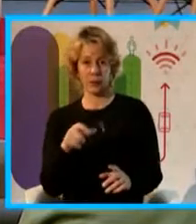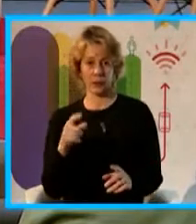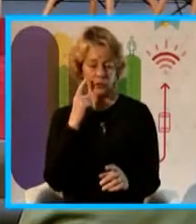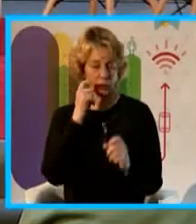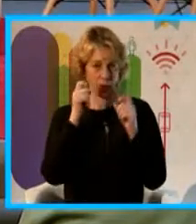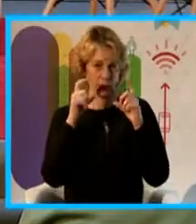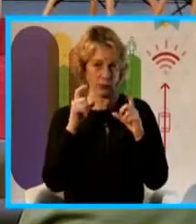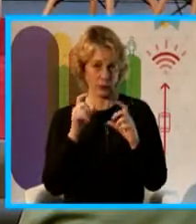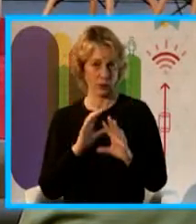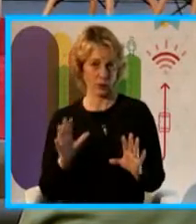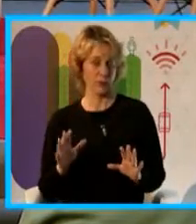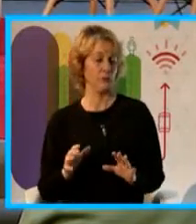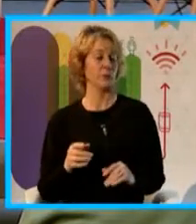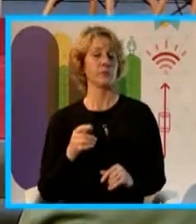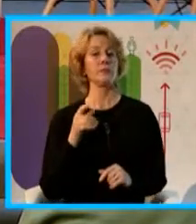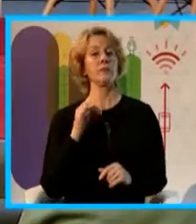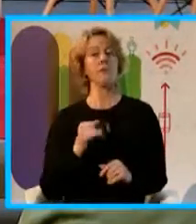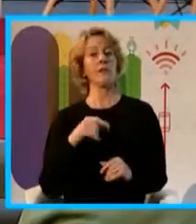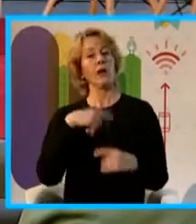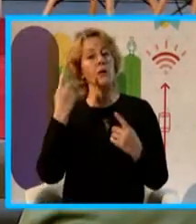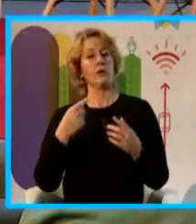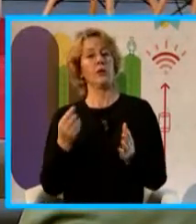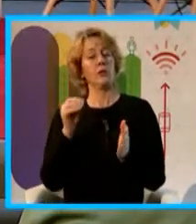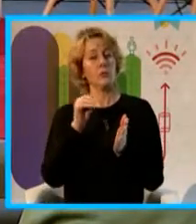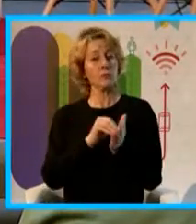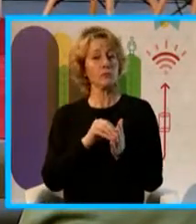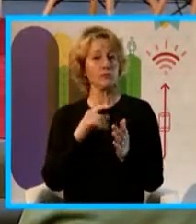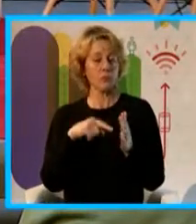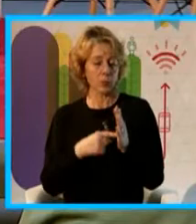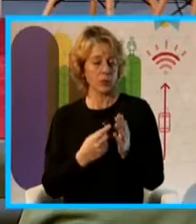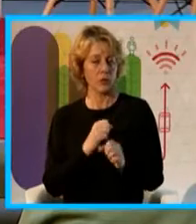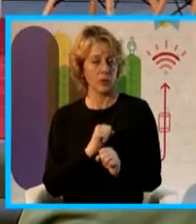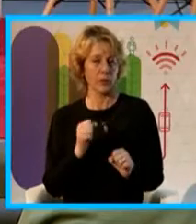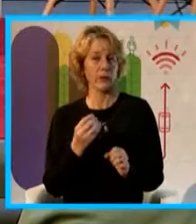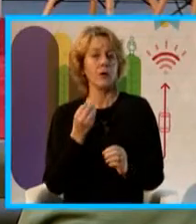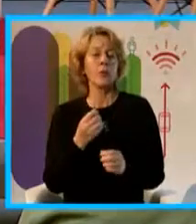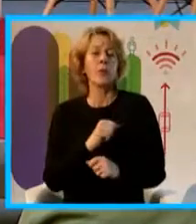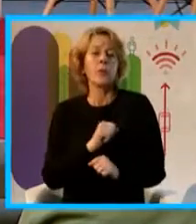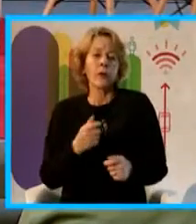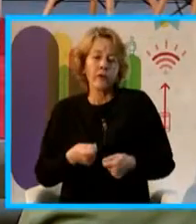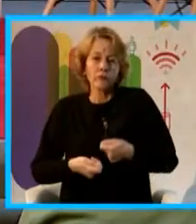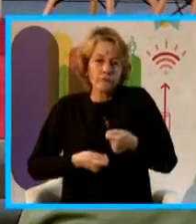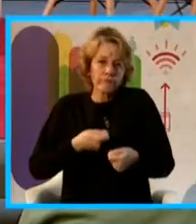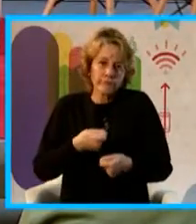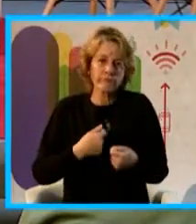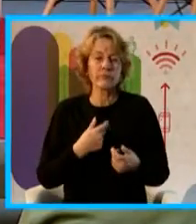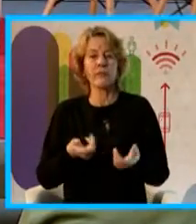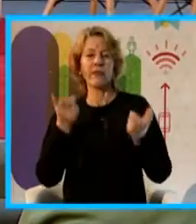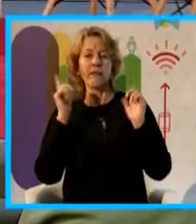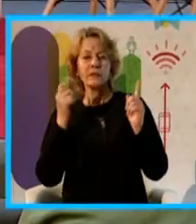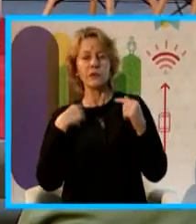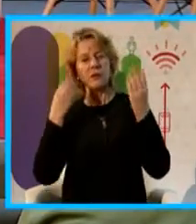aplicación, otro acercamiento hacia Internet de las Cosas, que es cómo puede incidir en el disfrute del ocio, en